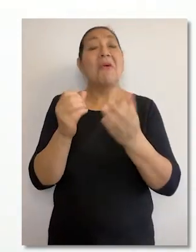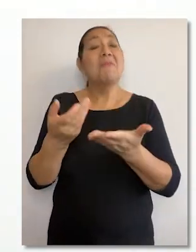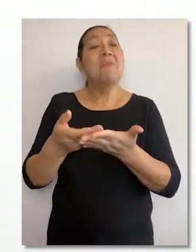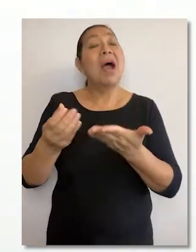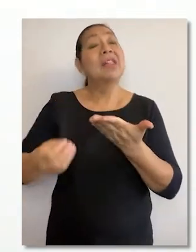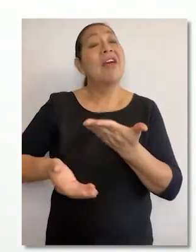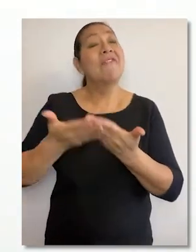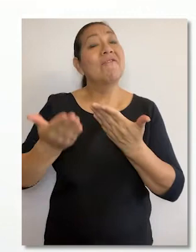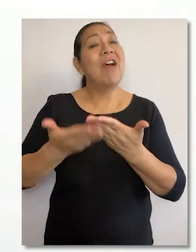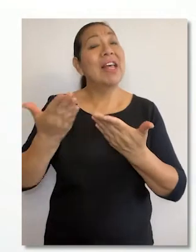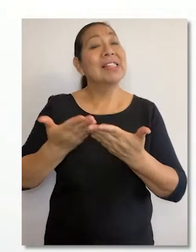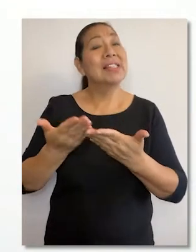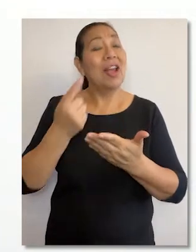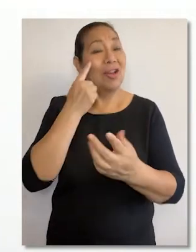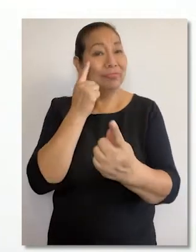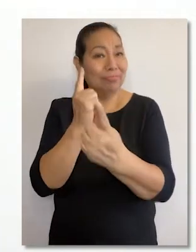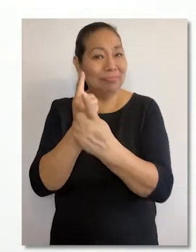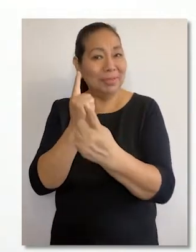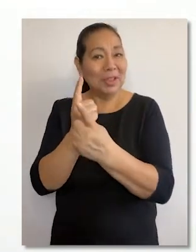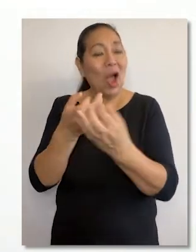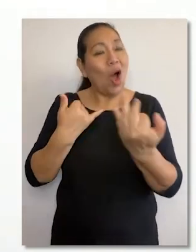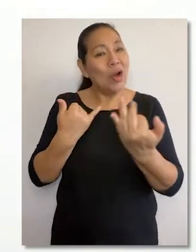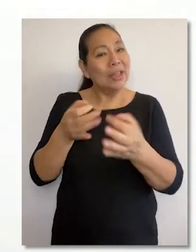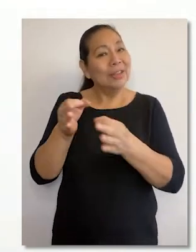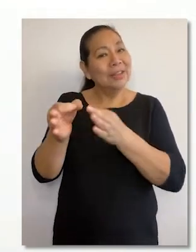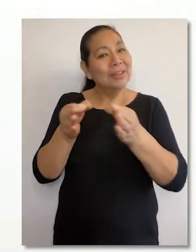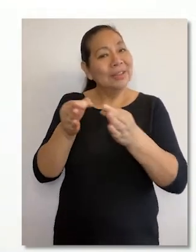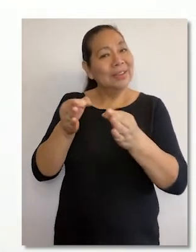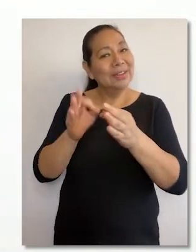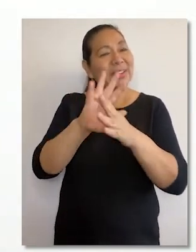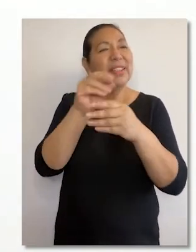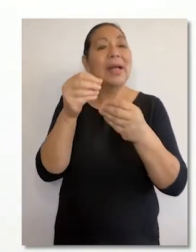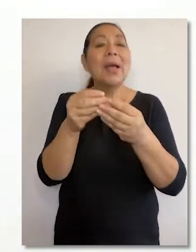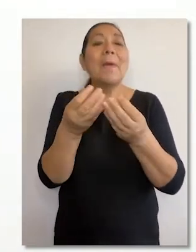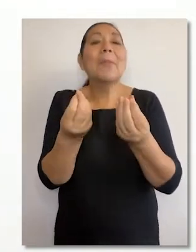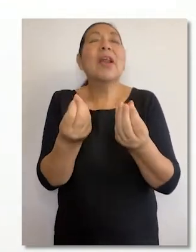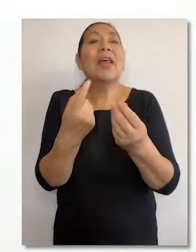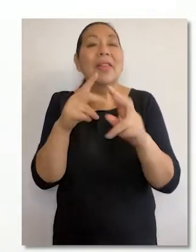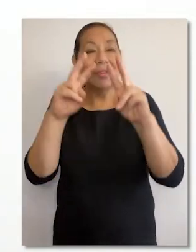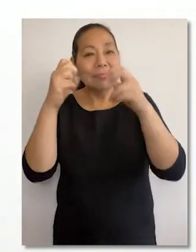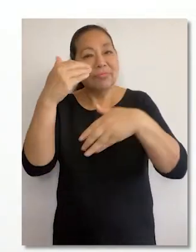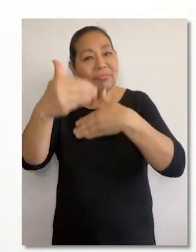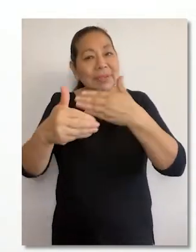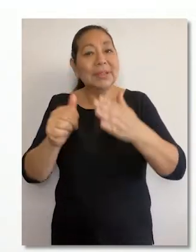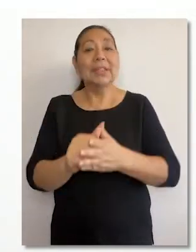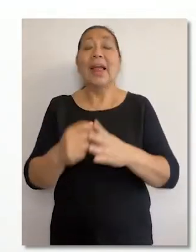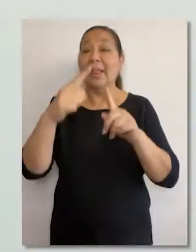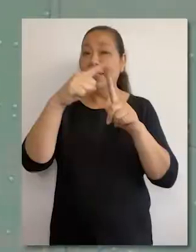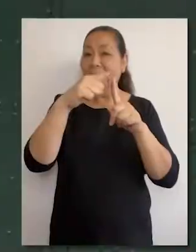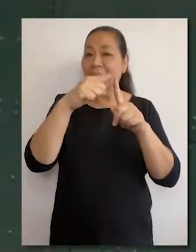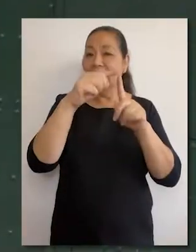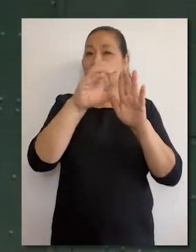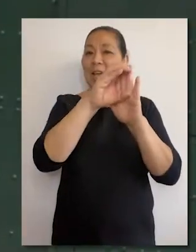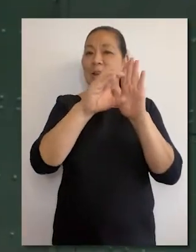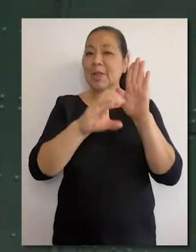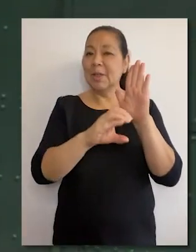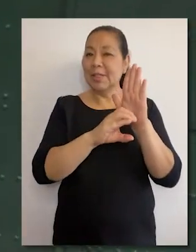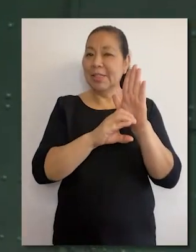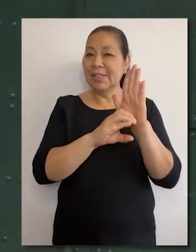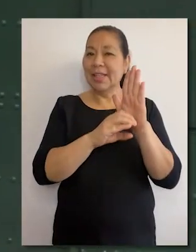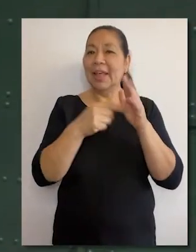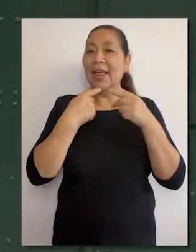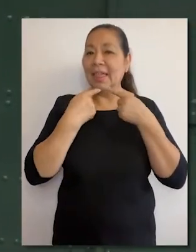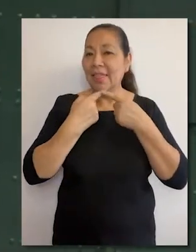manera más sencilla, seas litigante o no. A continuación presentamos un tutorial para acompañarte en el proceso. El Tribunal